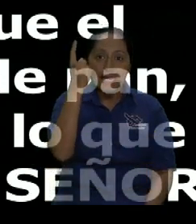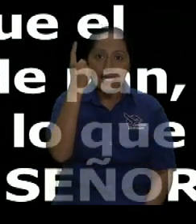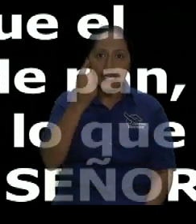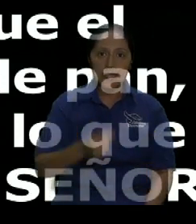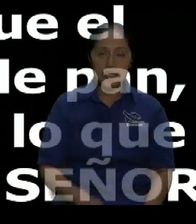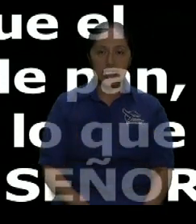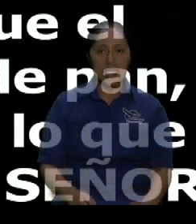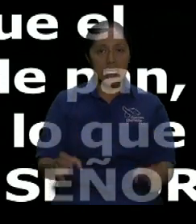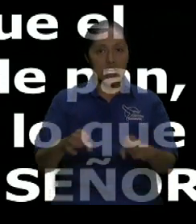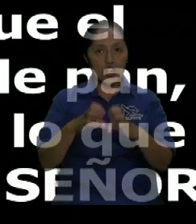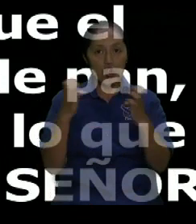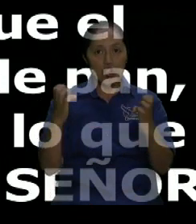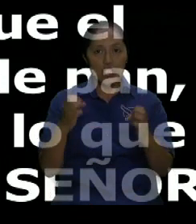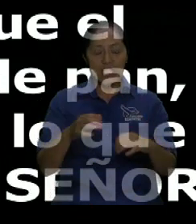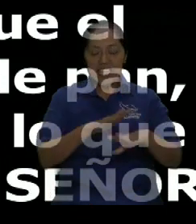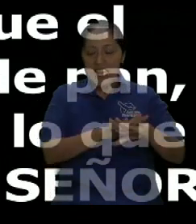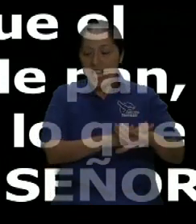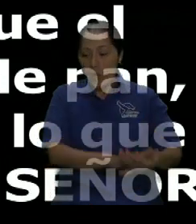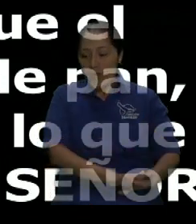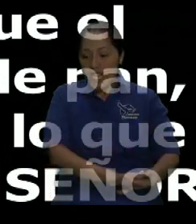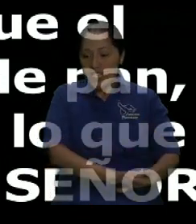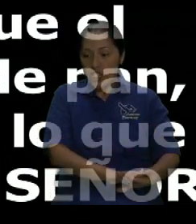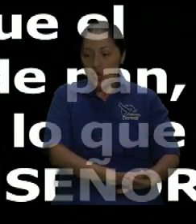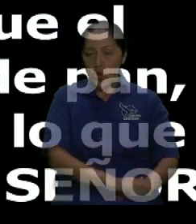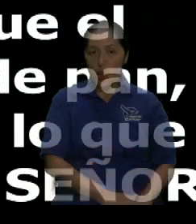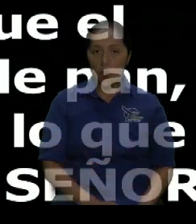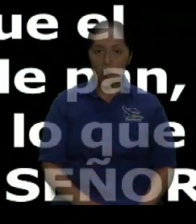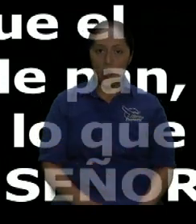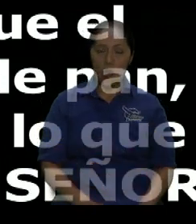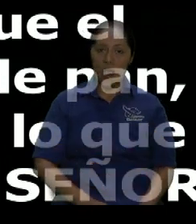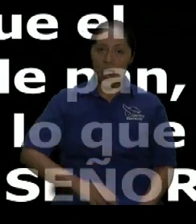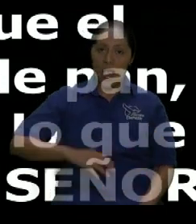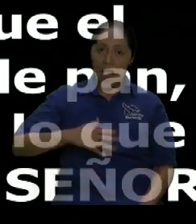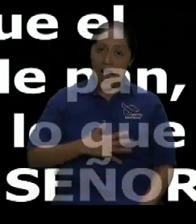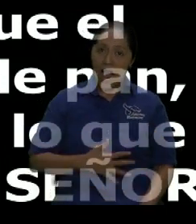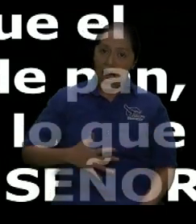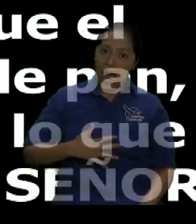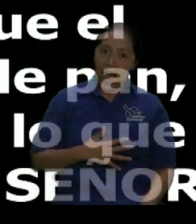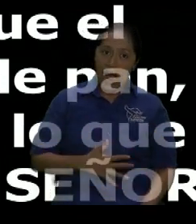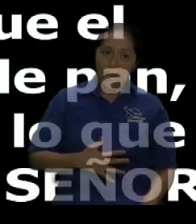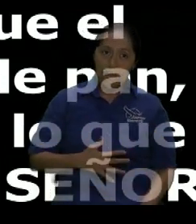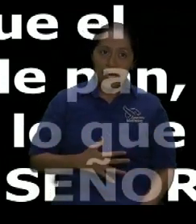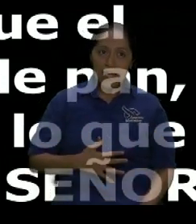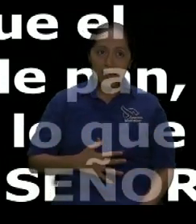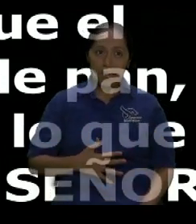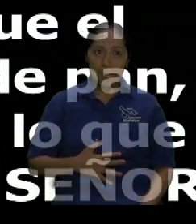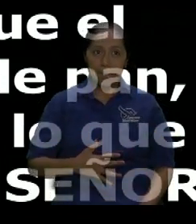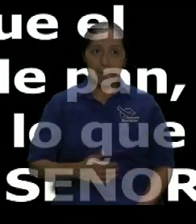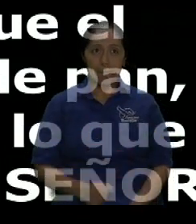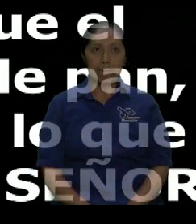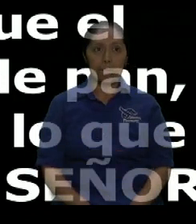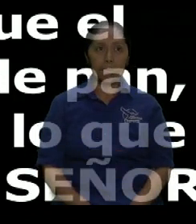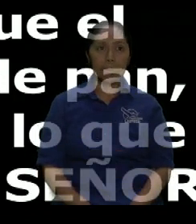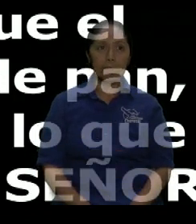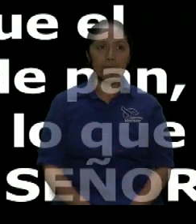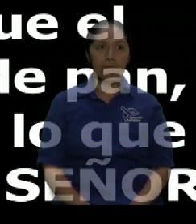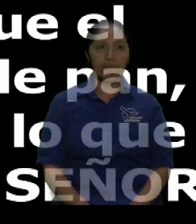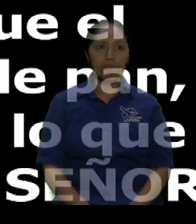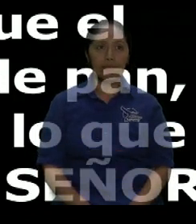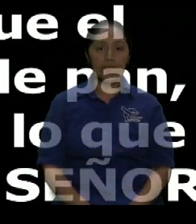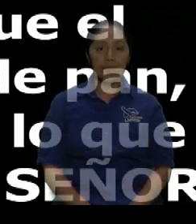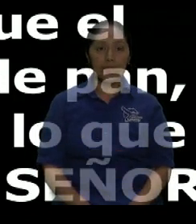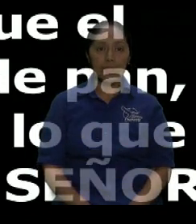el hambre y después la alimentación era para hacerte entender, le dice el Señor al pueblo de Israel,